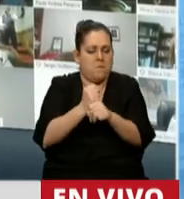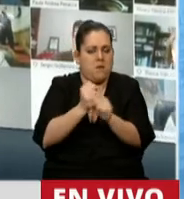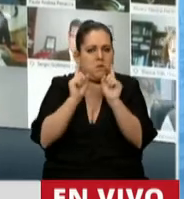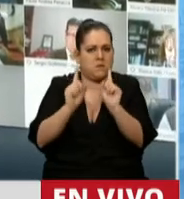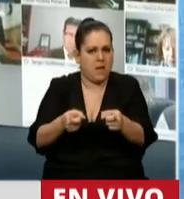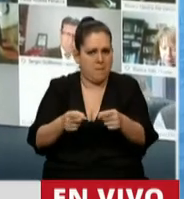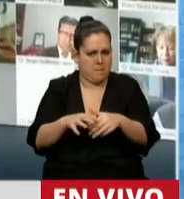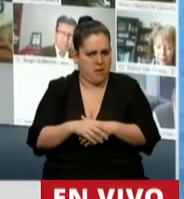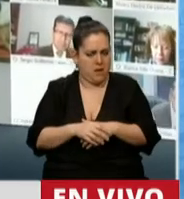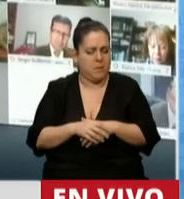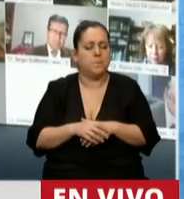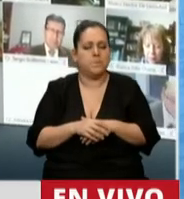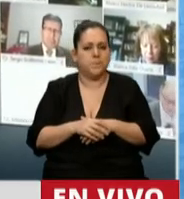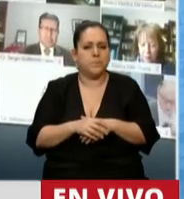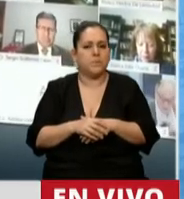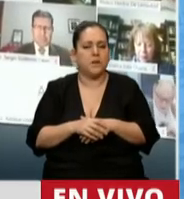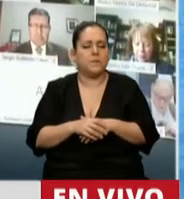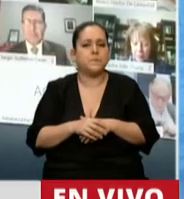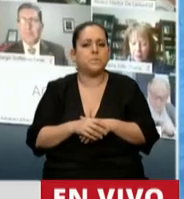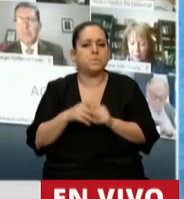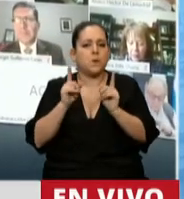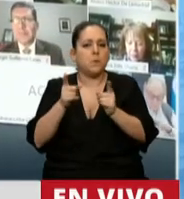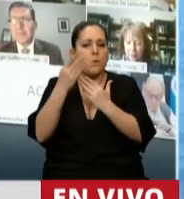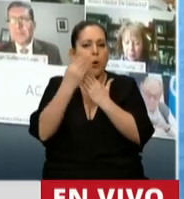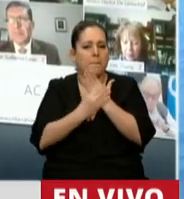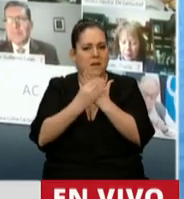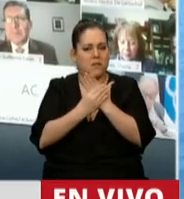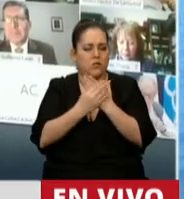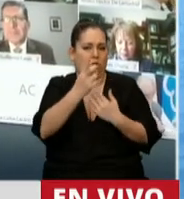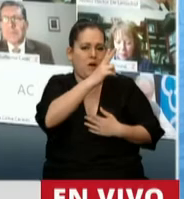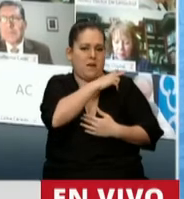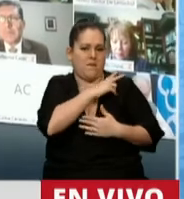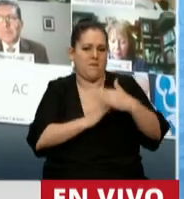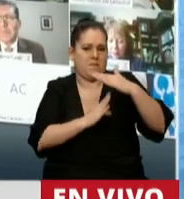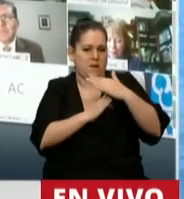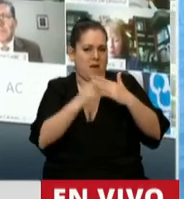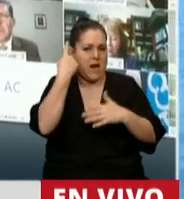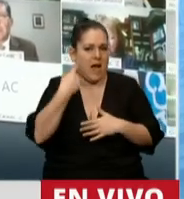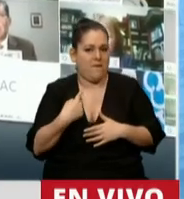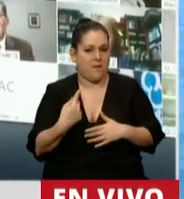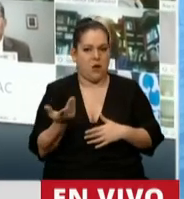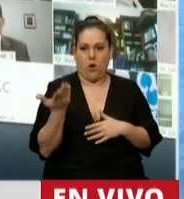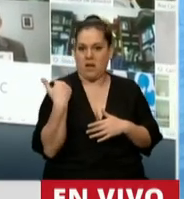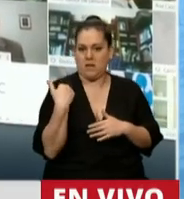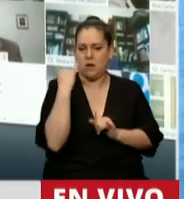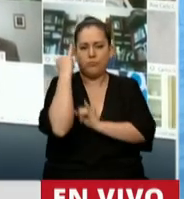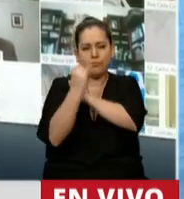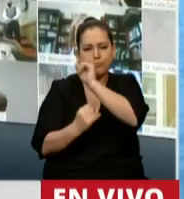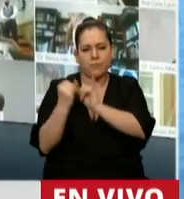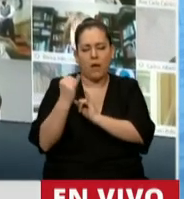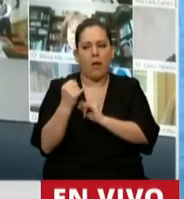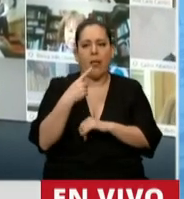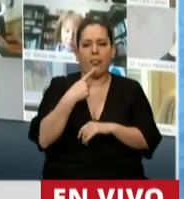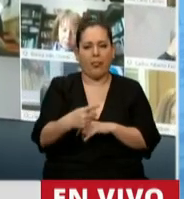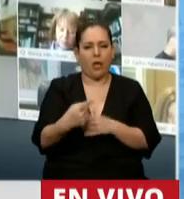conceptos del Ministro Jefe de Gabinete, Santiago Cafiero, en el día de ayer, cuando resaltó que